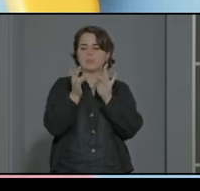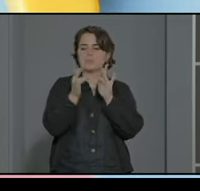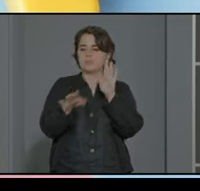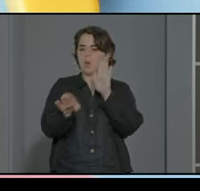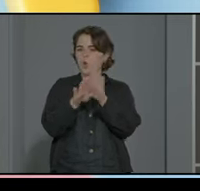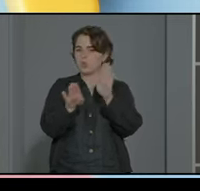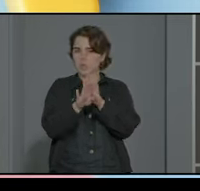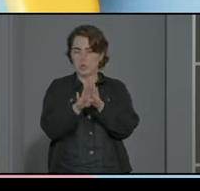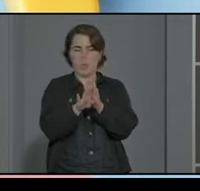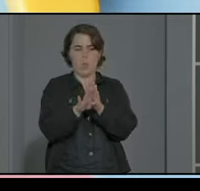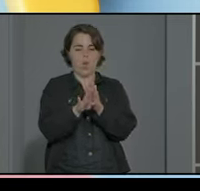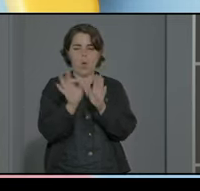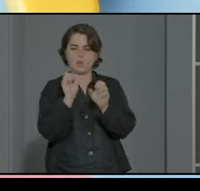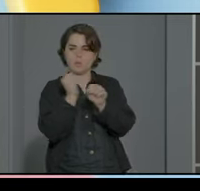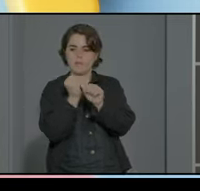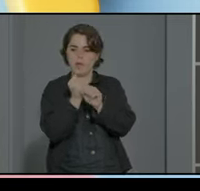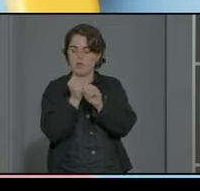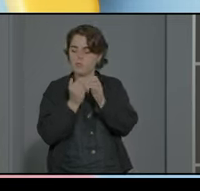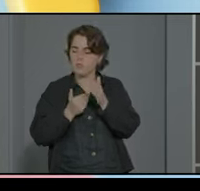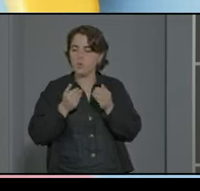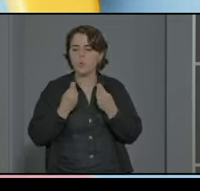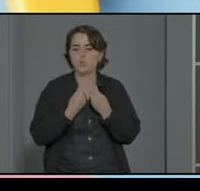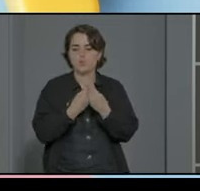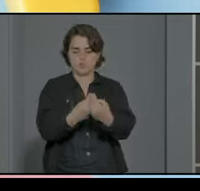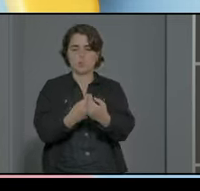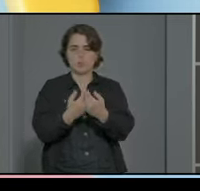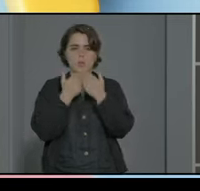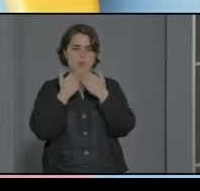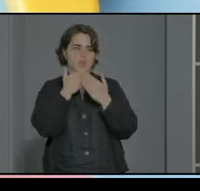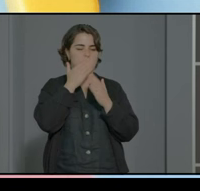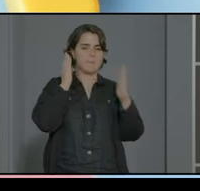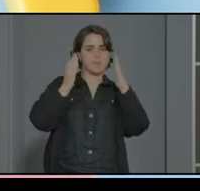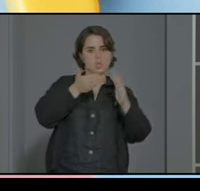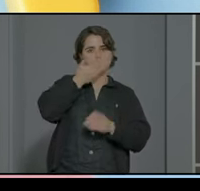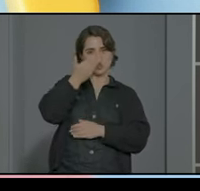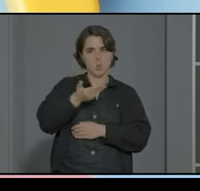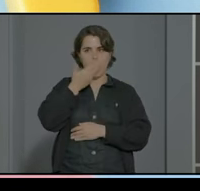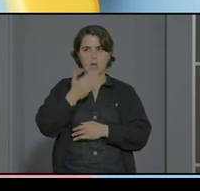y trabajando juntos a lo largo de de la escolaridad hasta donde llegue ¿no?